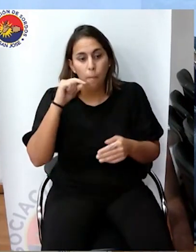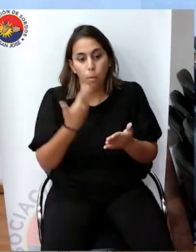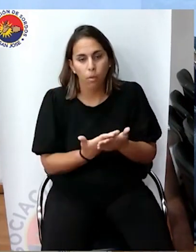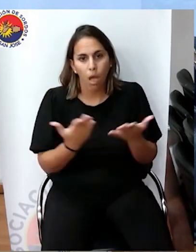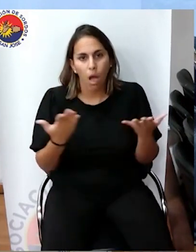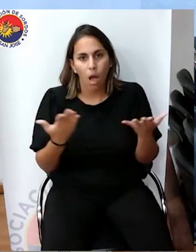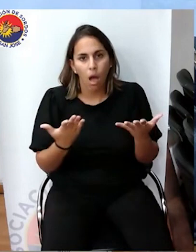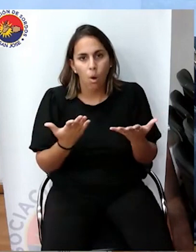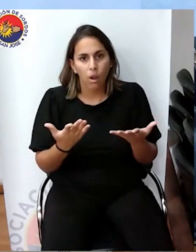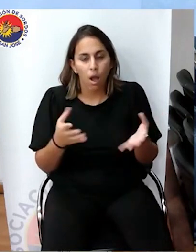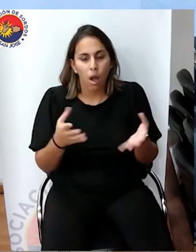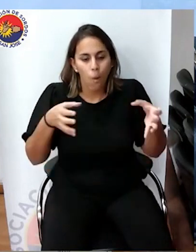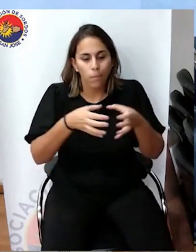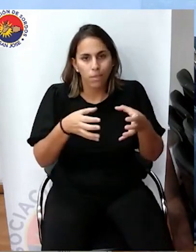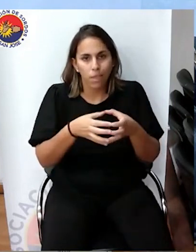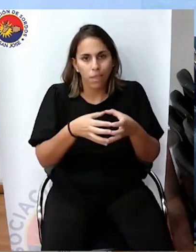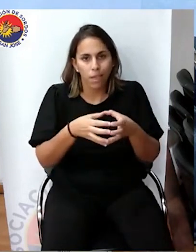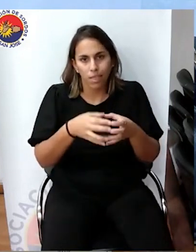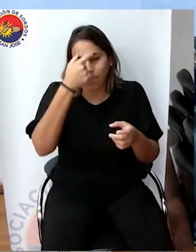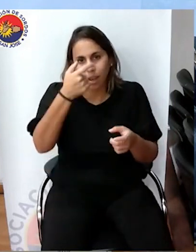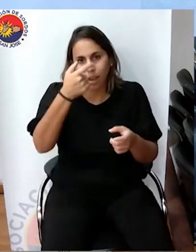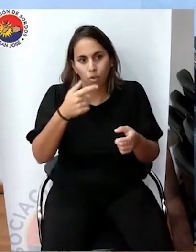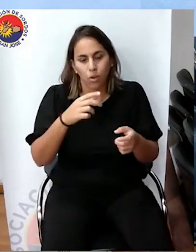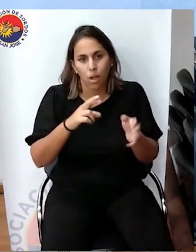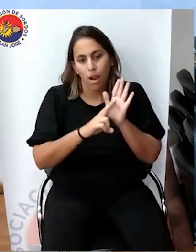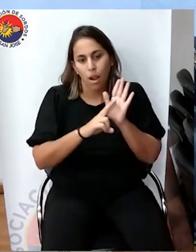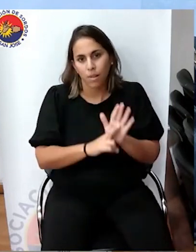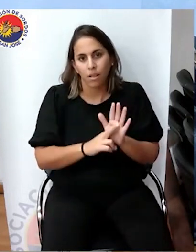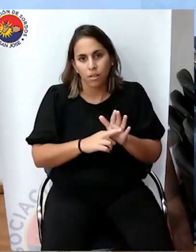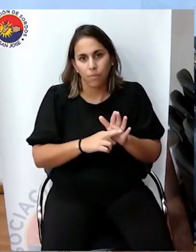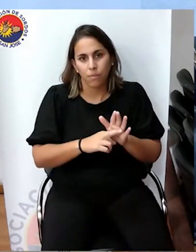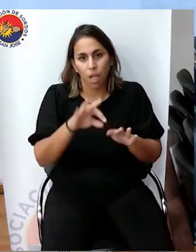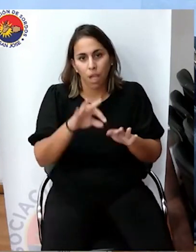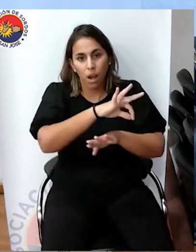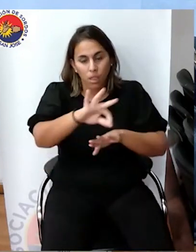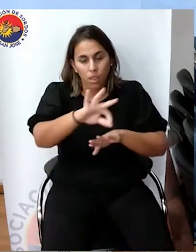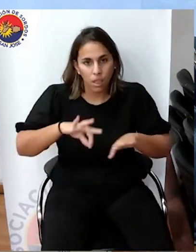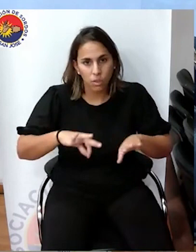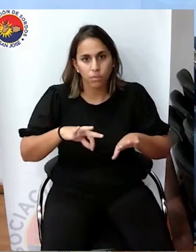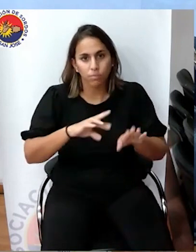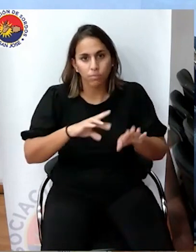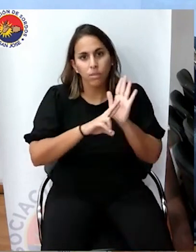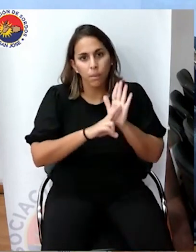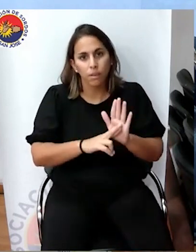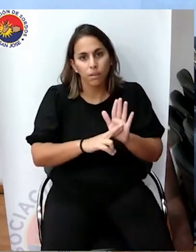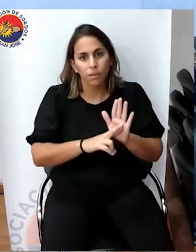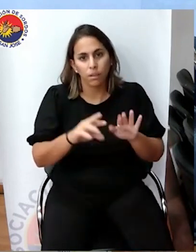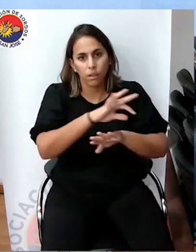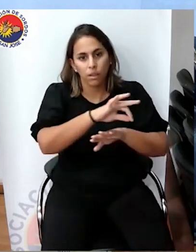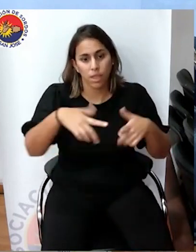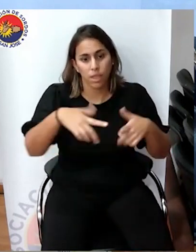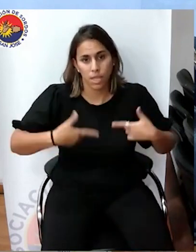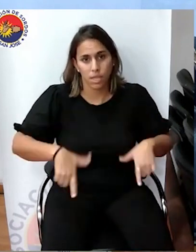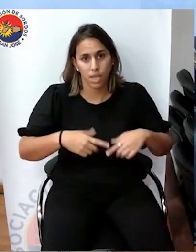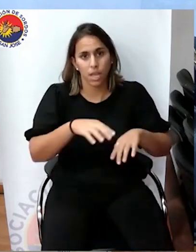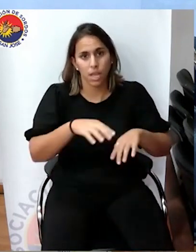se encuentra en manos de un comité técnico integrado por representantes de la sociedad arquitecto de San José, un arquitecto representante de la Intendencia